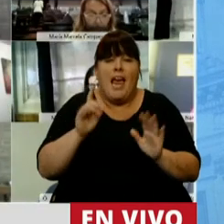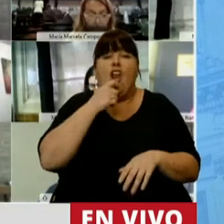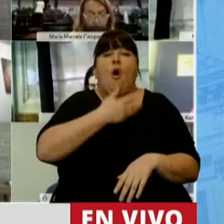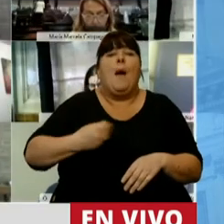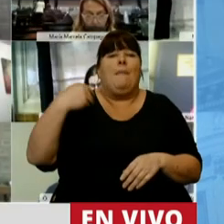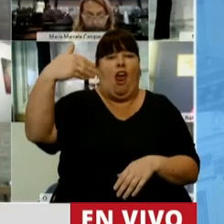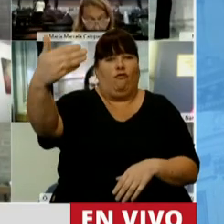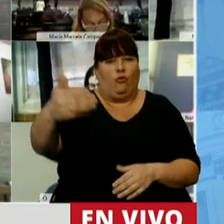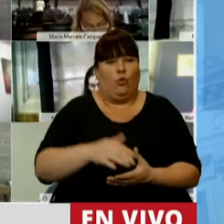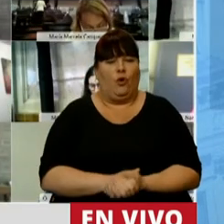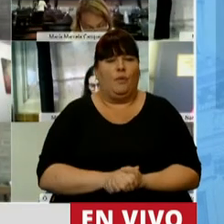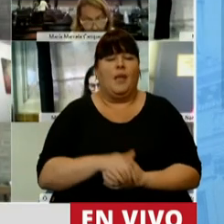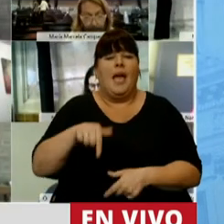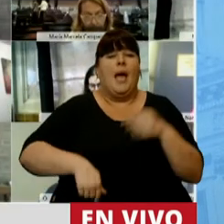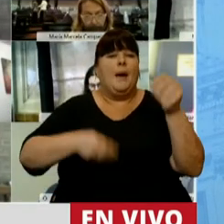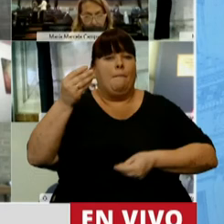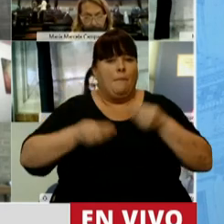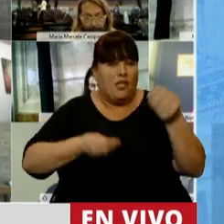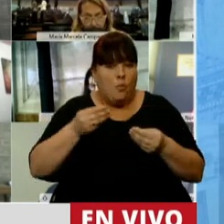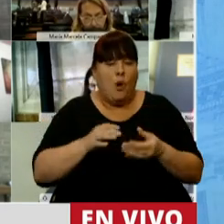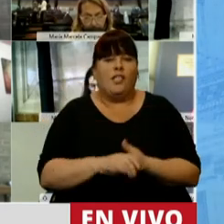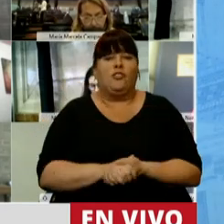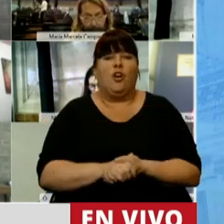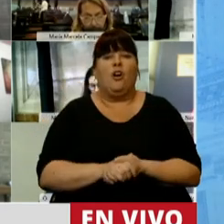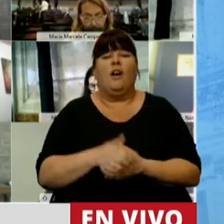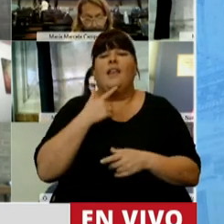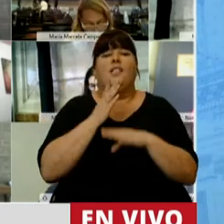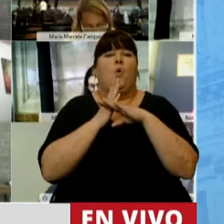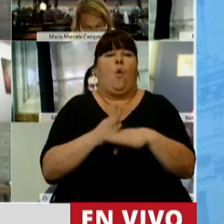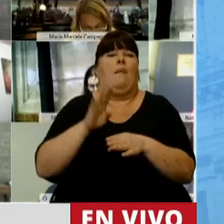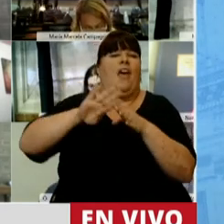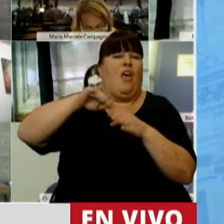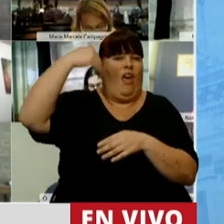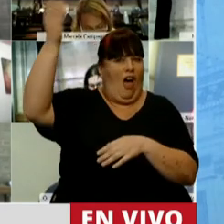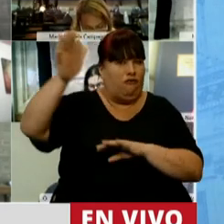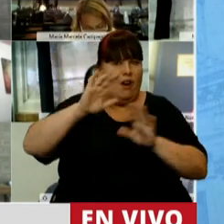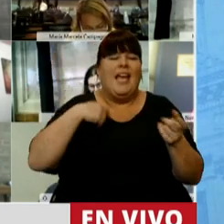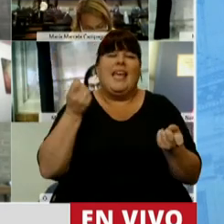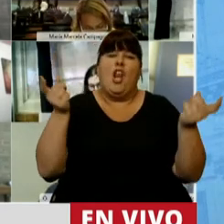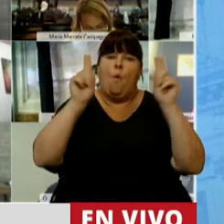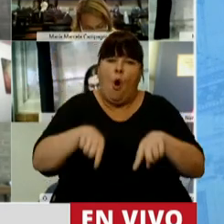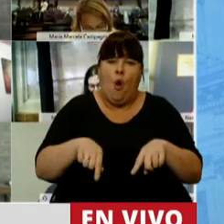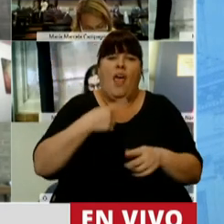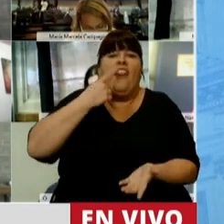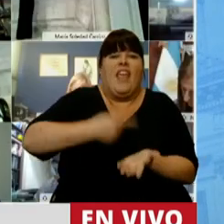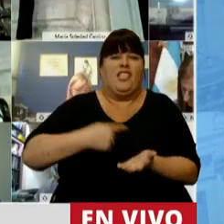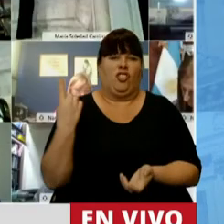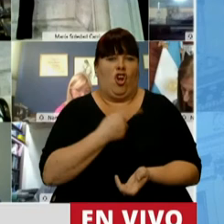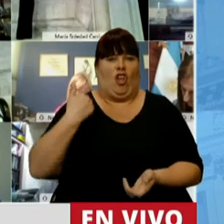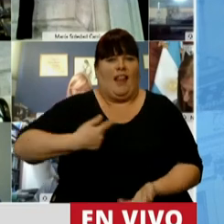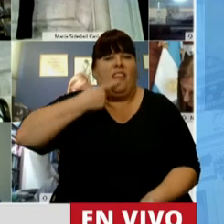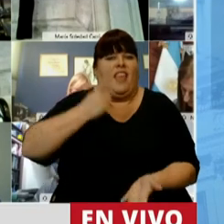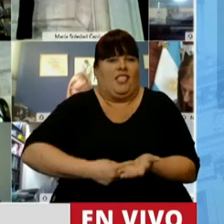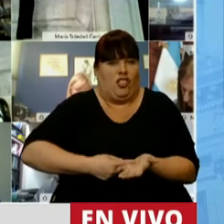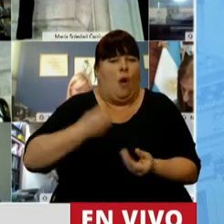gobernar el futuro. En este presupuesto, estamos diciendo nunca más a la deuda externa, estamos diciendo que queremos volver a decidir no solo los